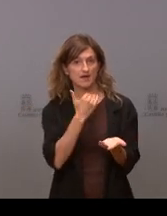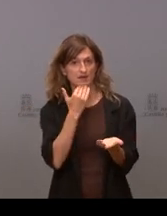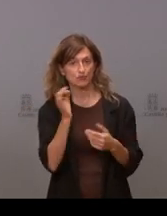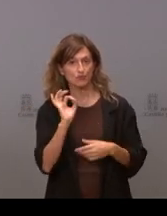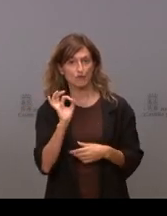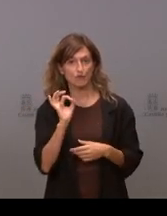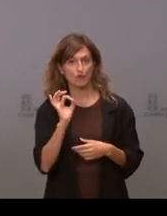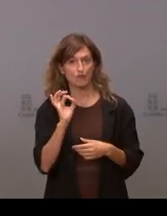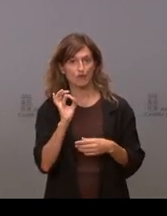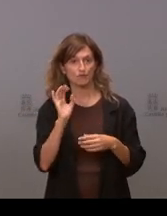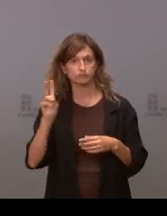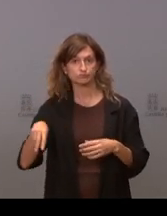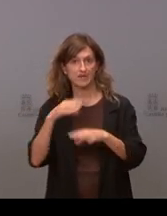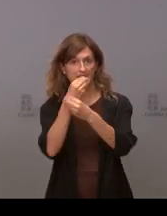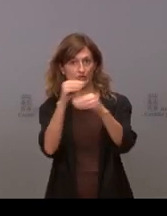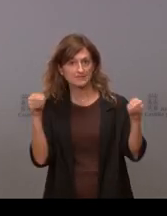un adolescente